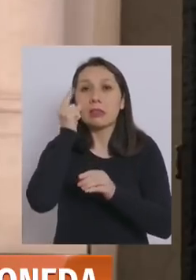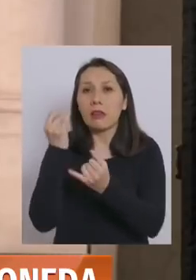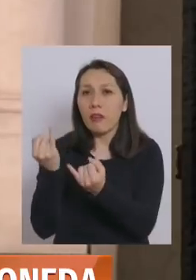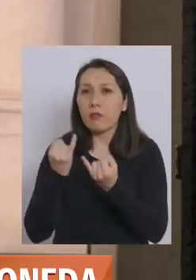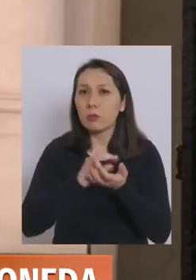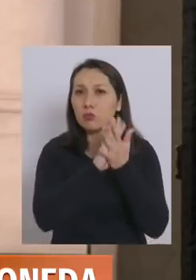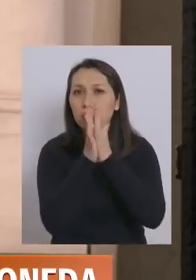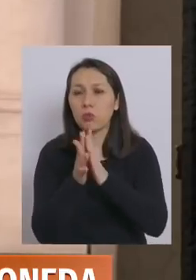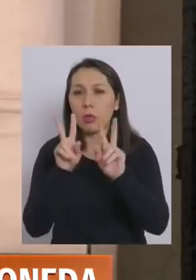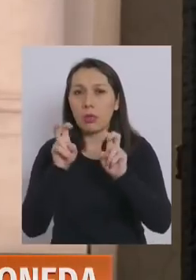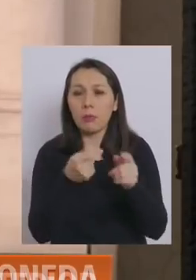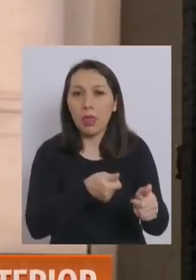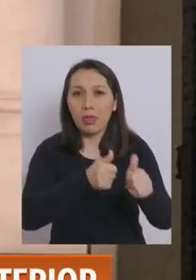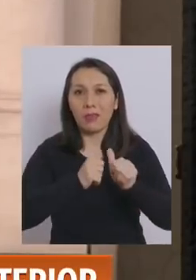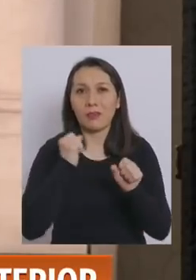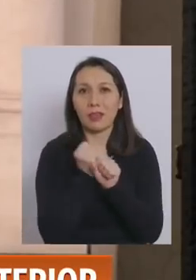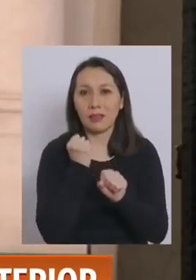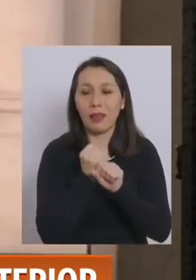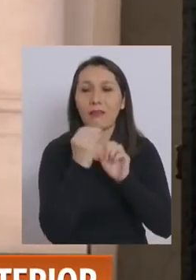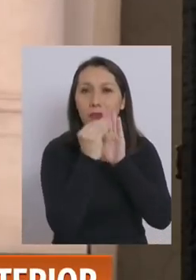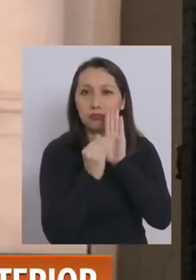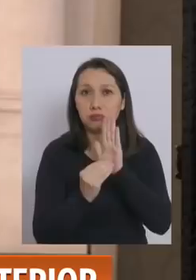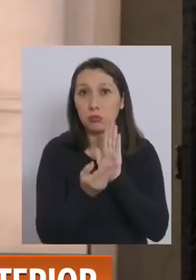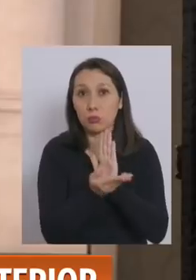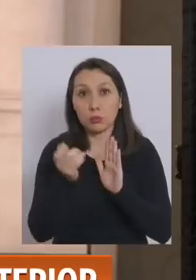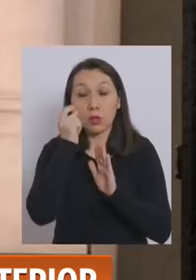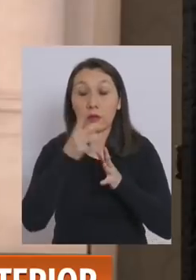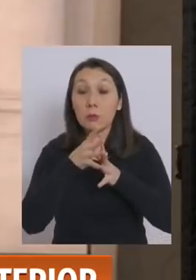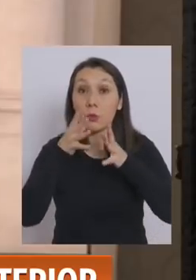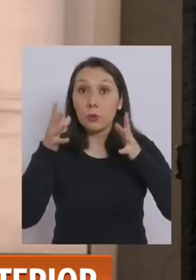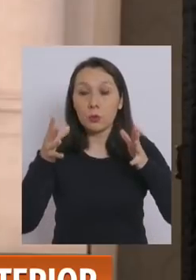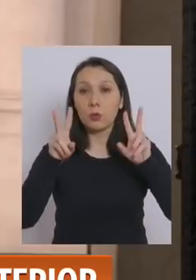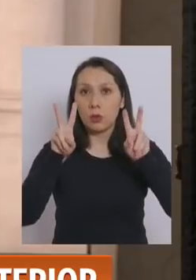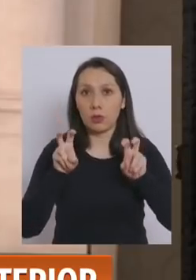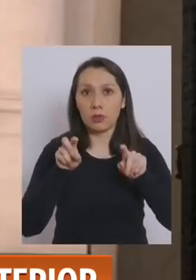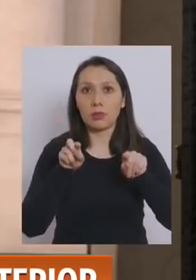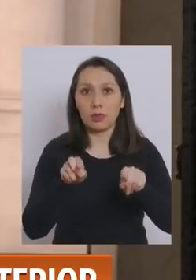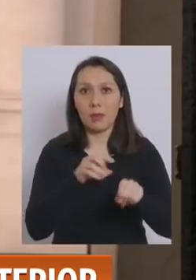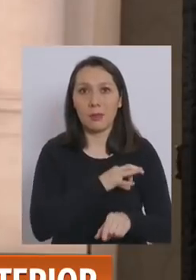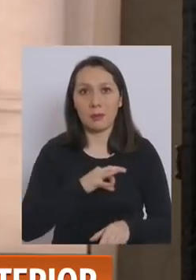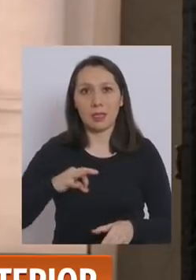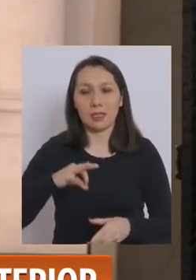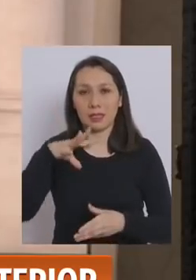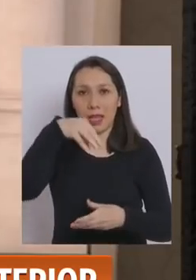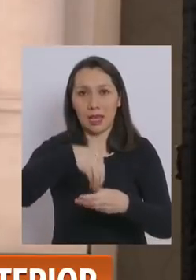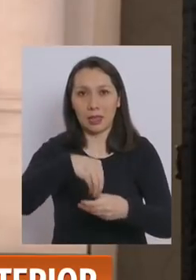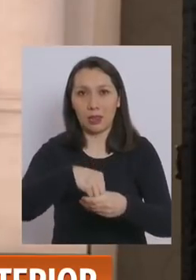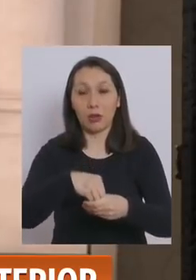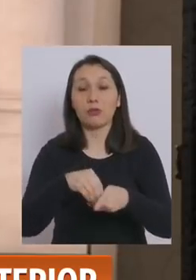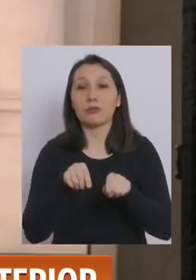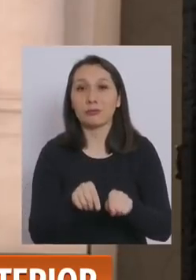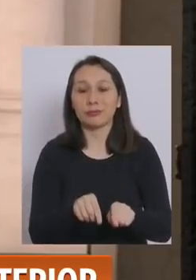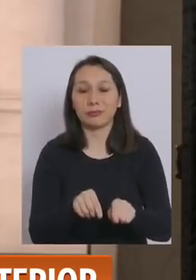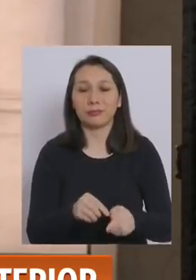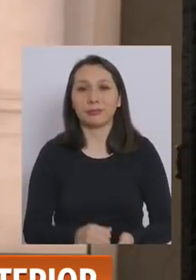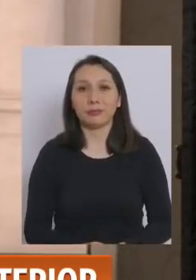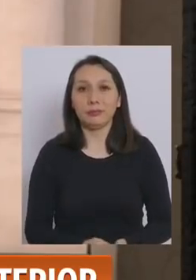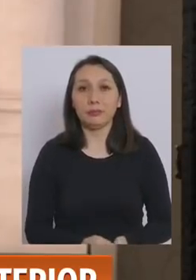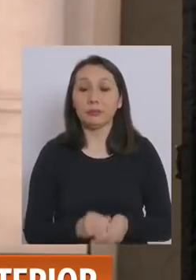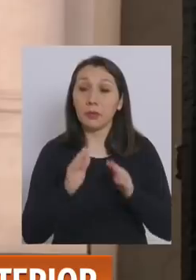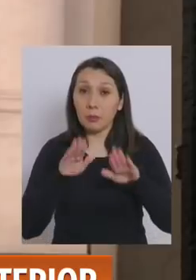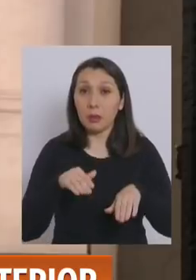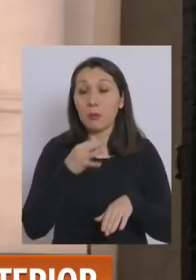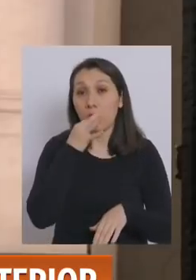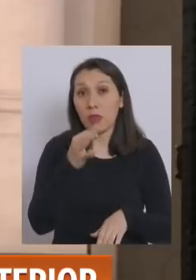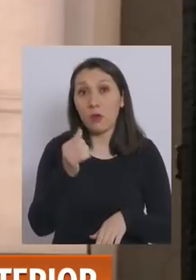en cada uno de los desafíos y las tareas, que como ustedes saben son gigantescas en el Ministerio de Interior. Y tal